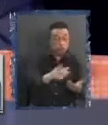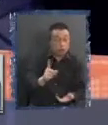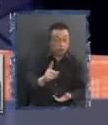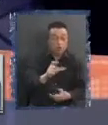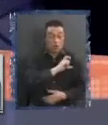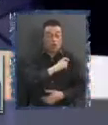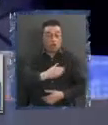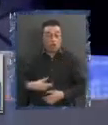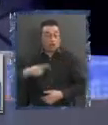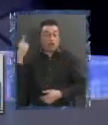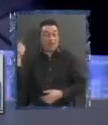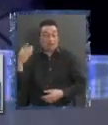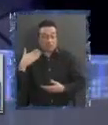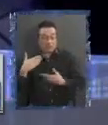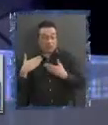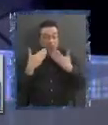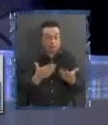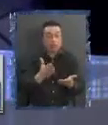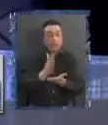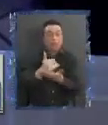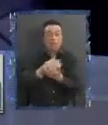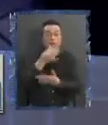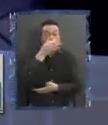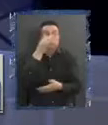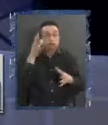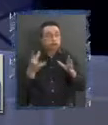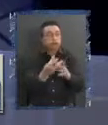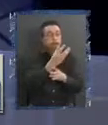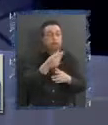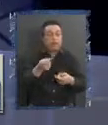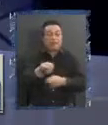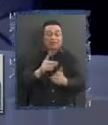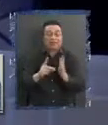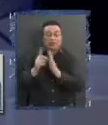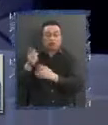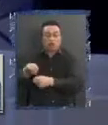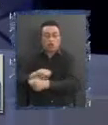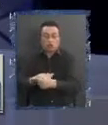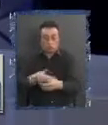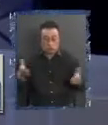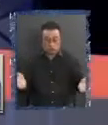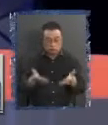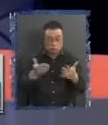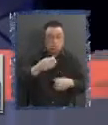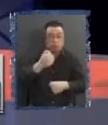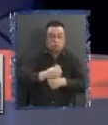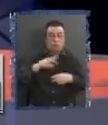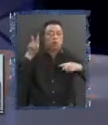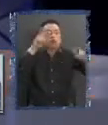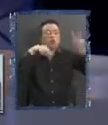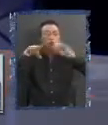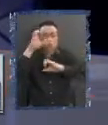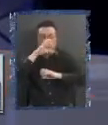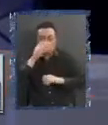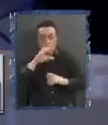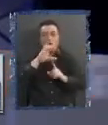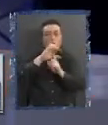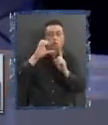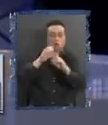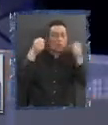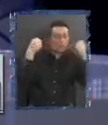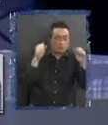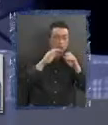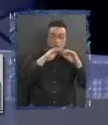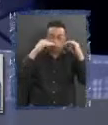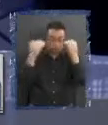nacional. Oye, un plan de descontaminación, un plan de desarrollo económico, el fomento productivo y turismo, la política cultural y deportiva, son todas